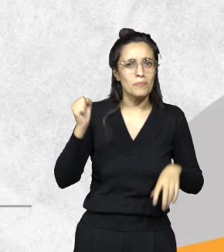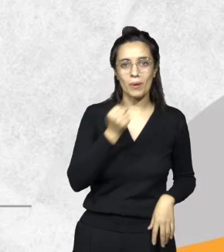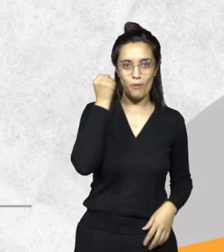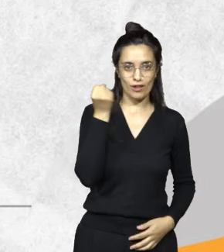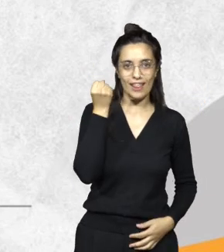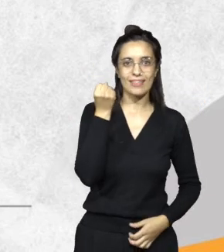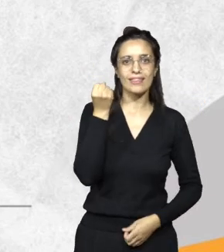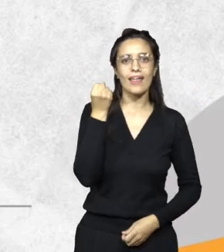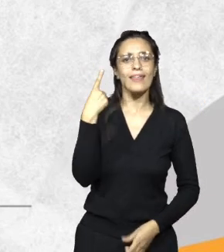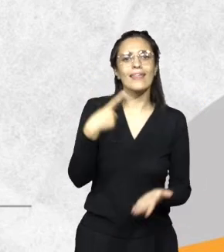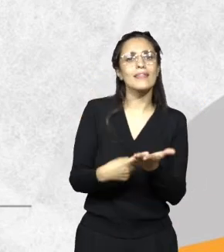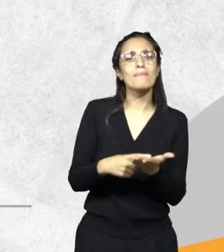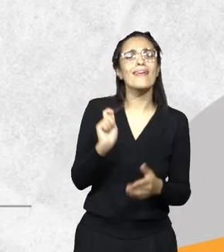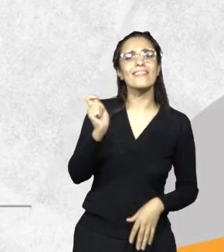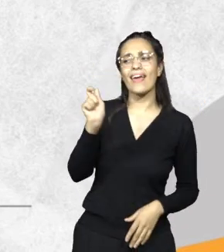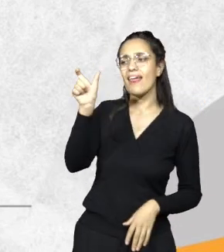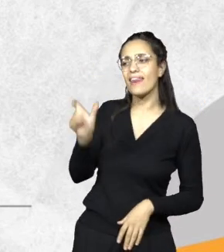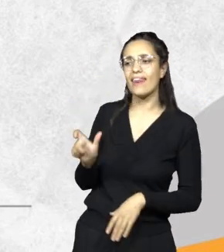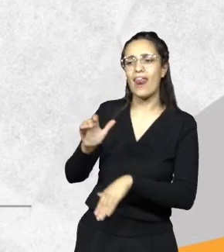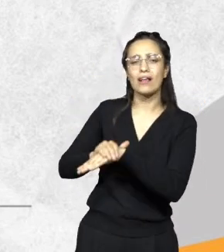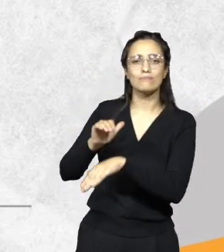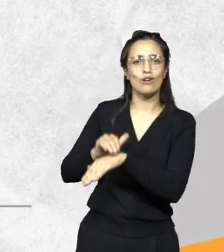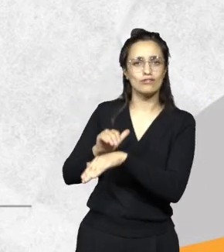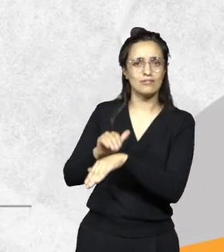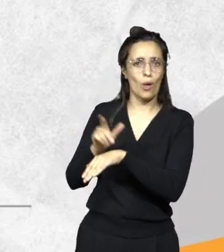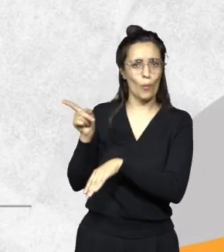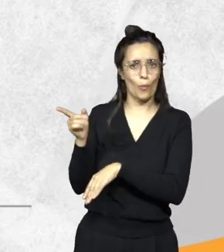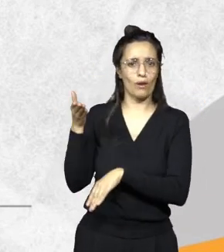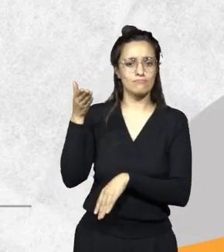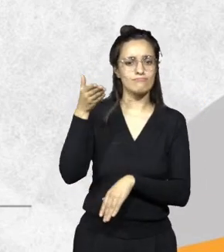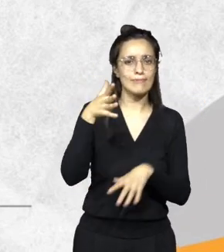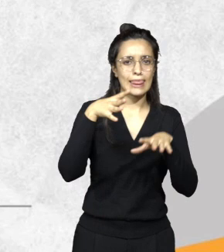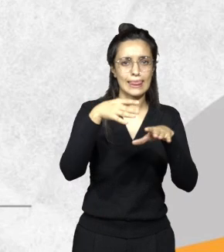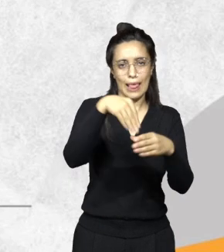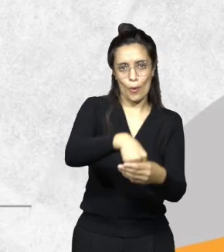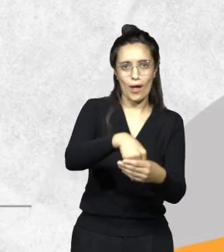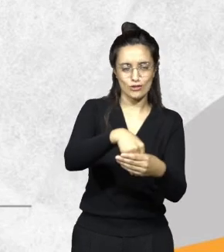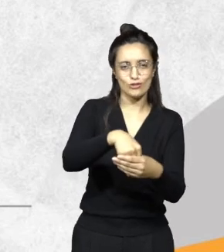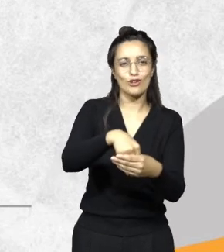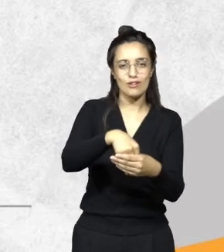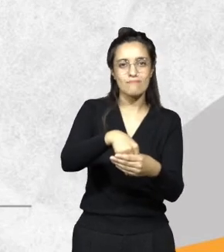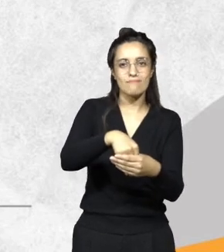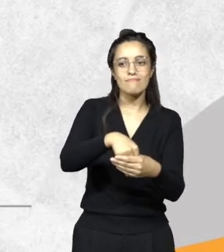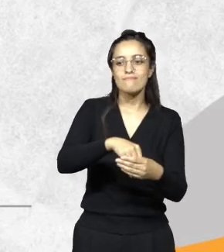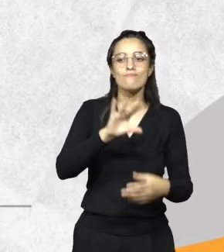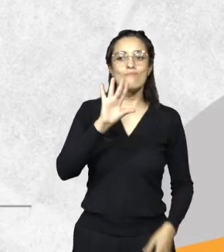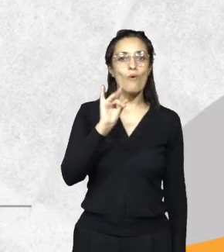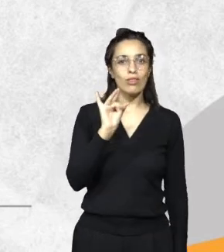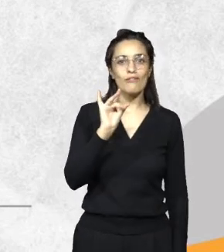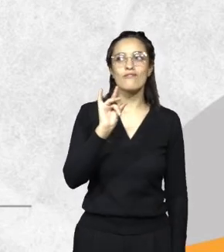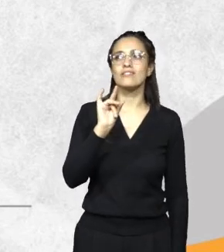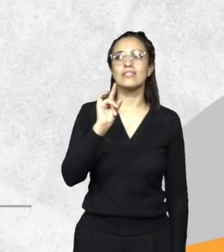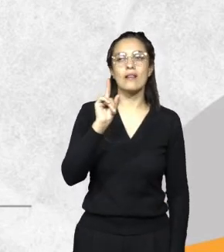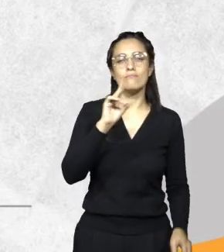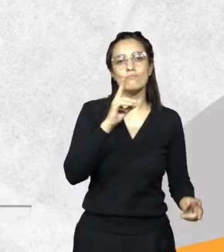responsable de la intervención. Es una cosa importante y muy dificultosa muchas veces, porque hay mucho título